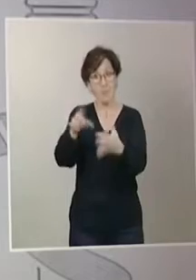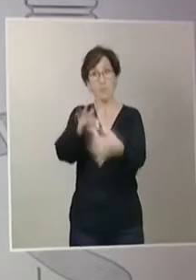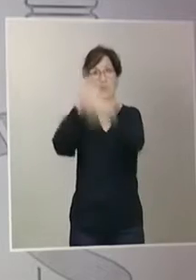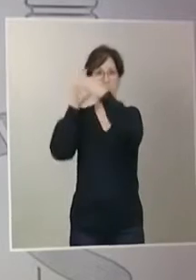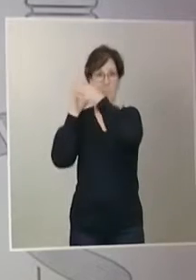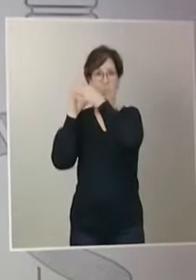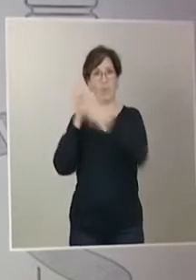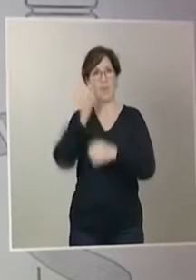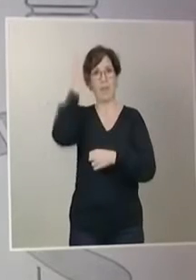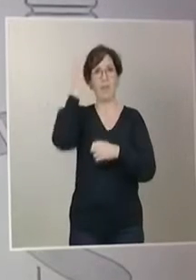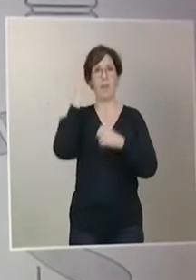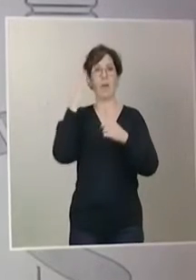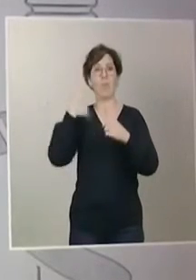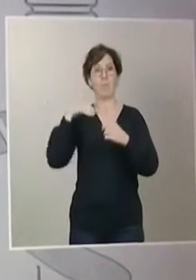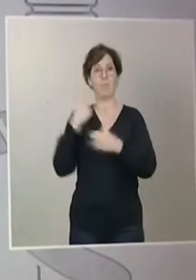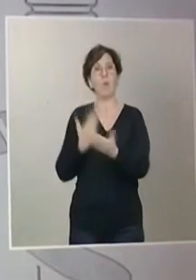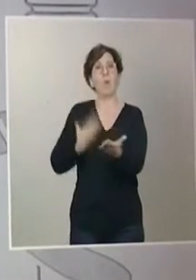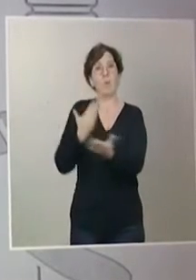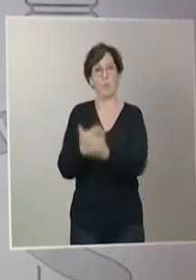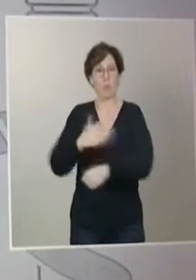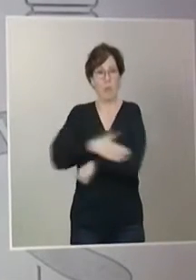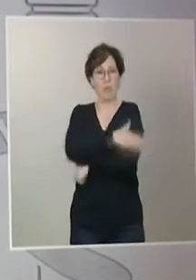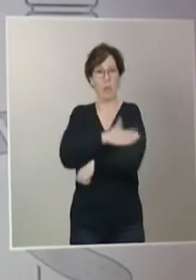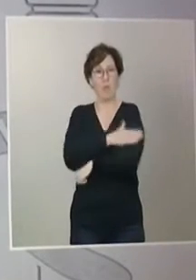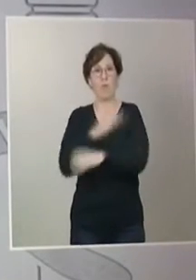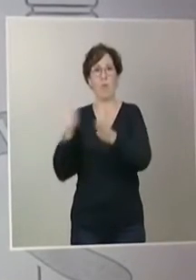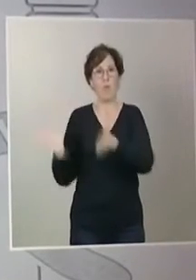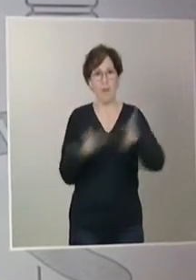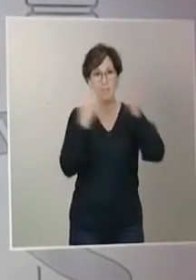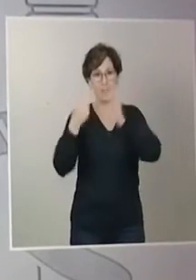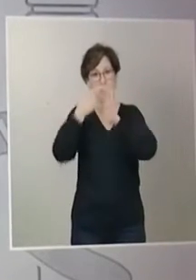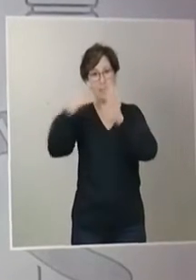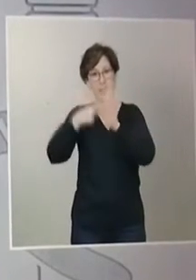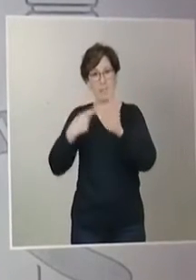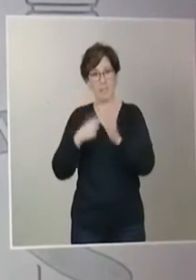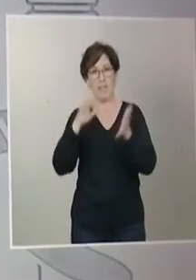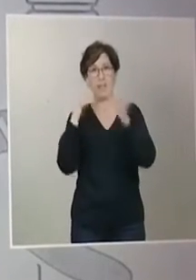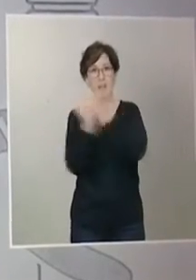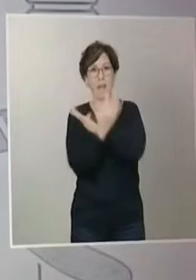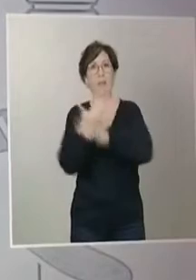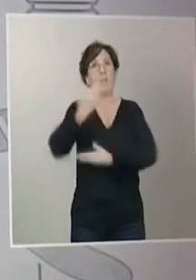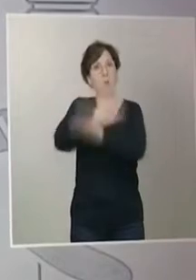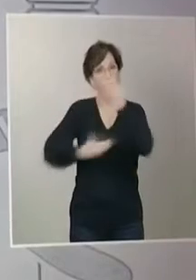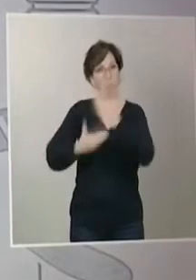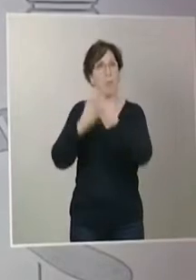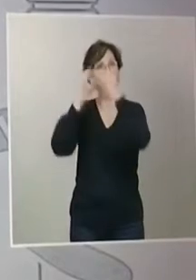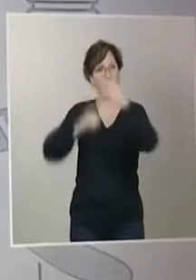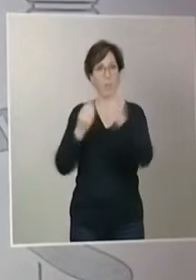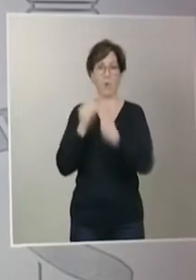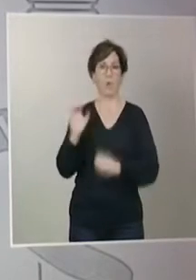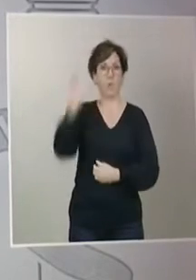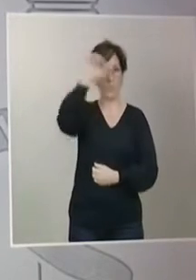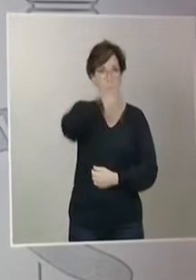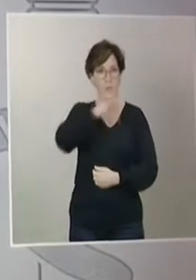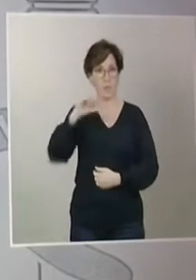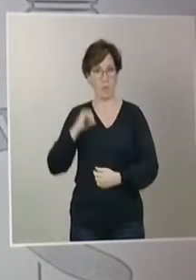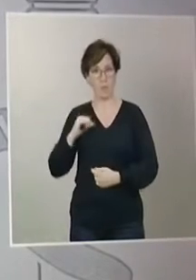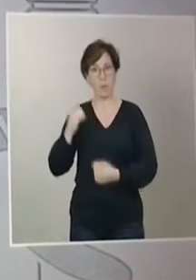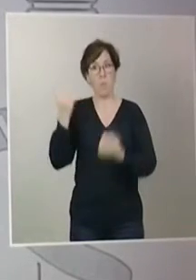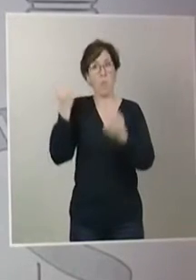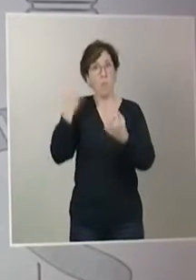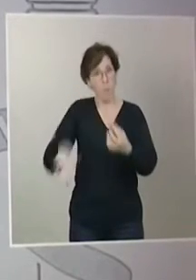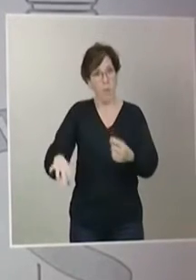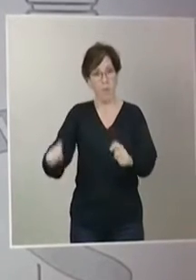estado de alarma por 30 días más para seguir protegiendo a nuestro pueblo. Procedo a firmar